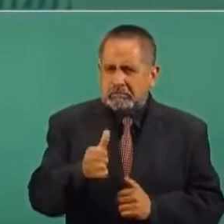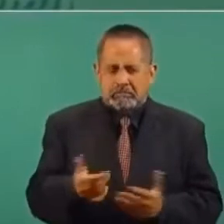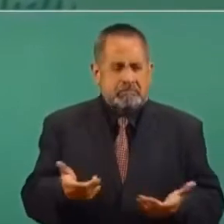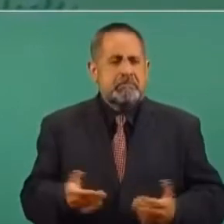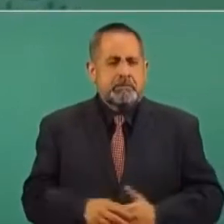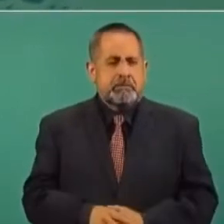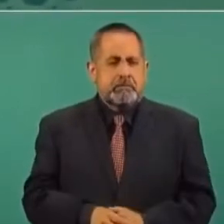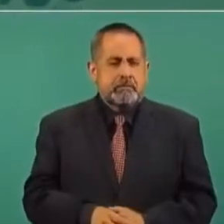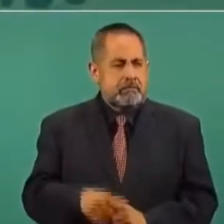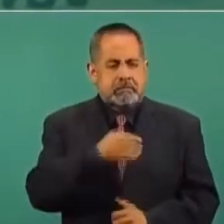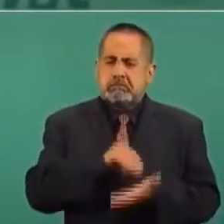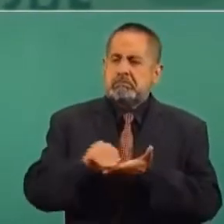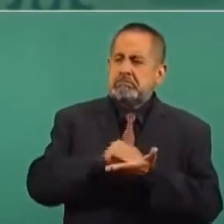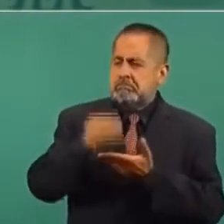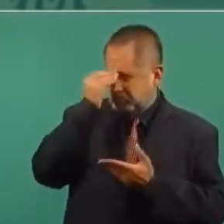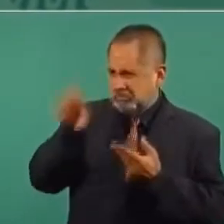calumnian.